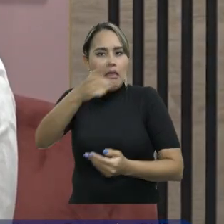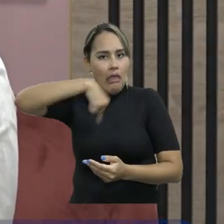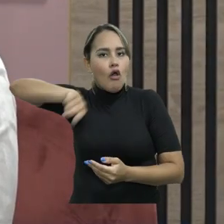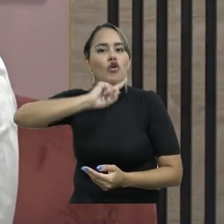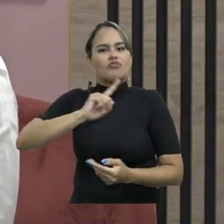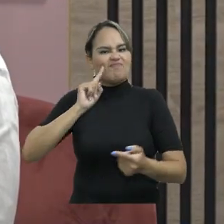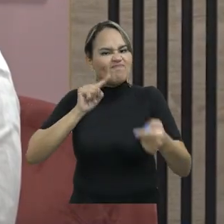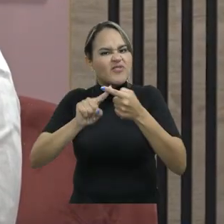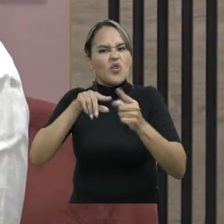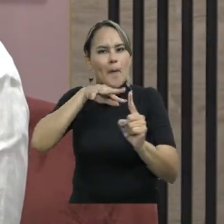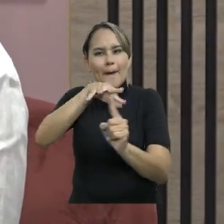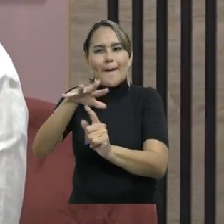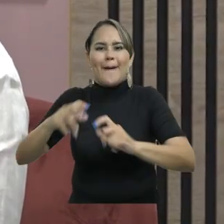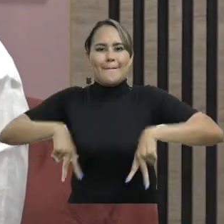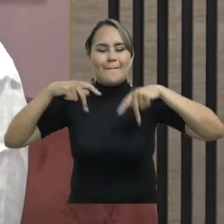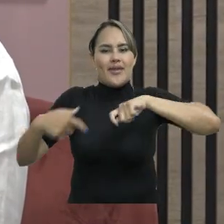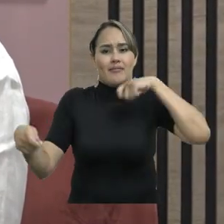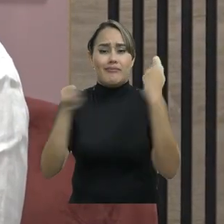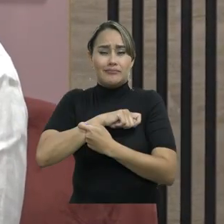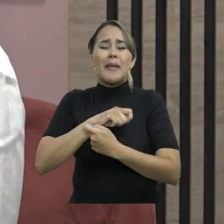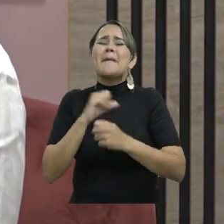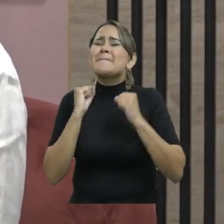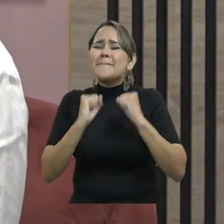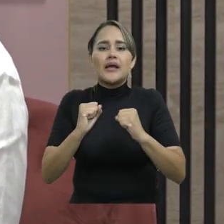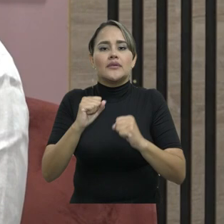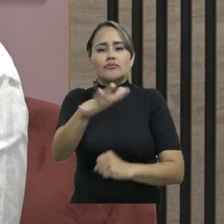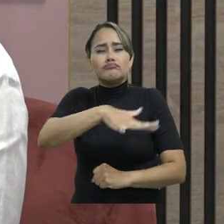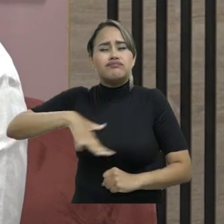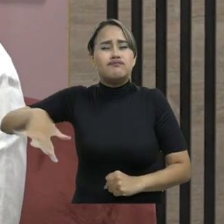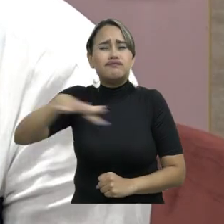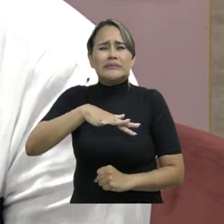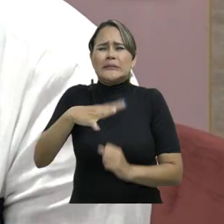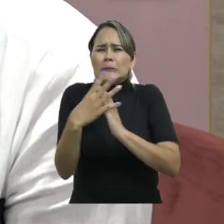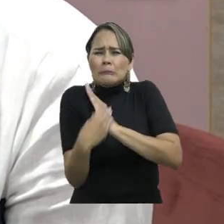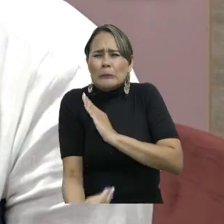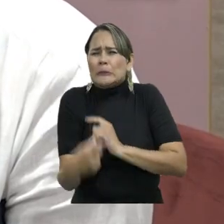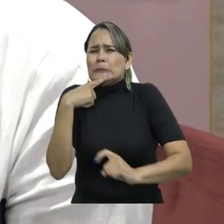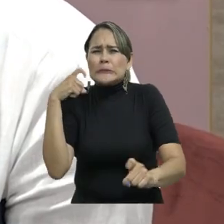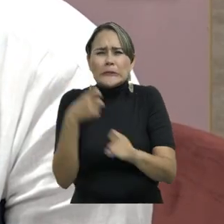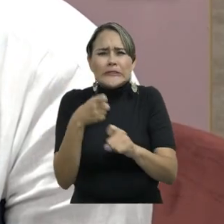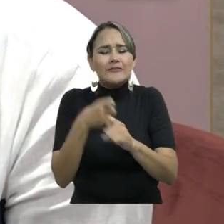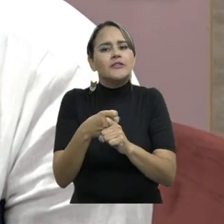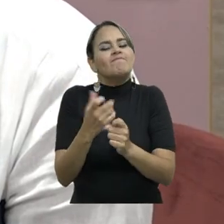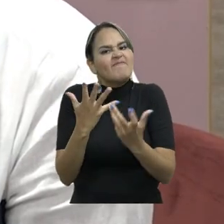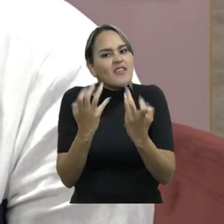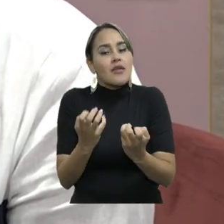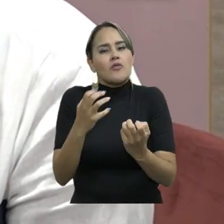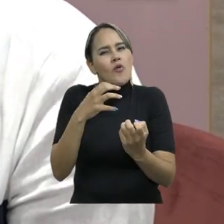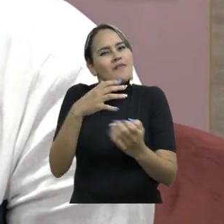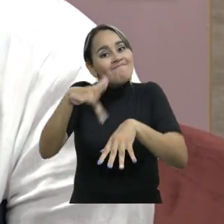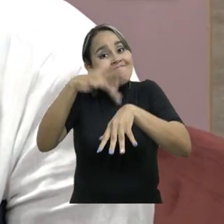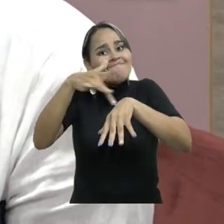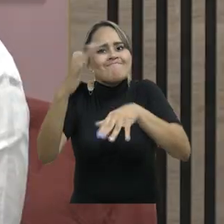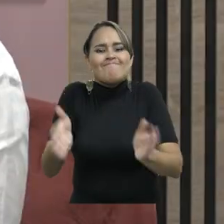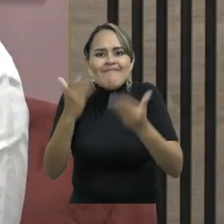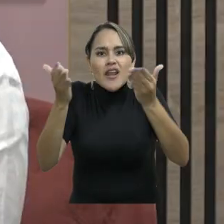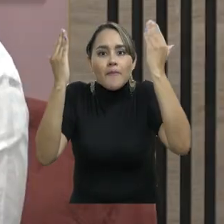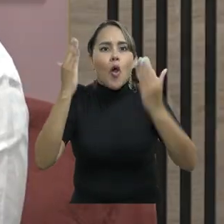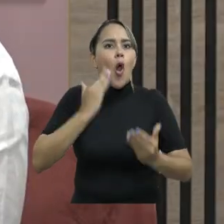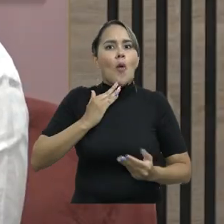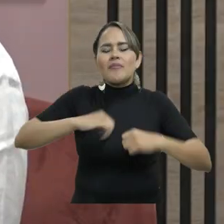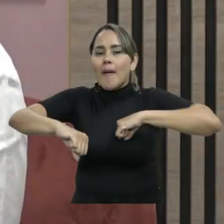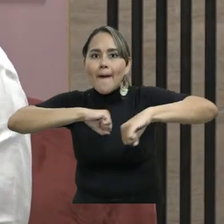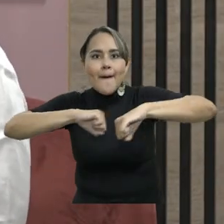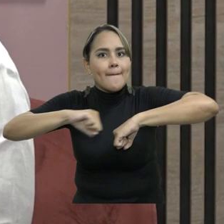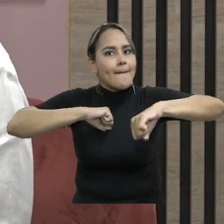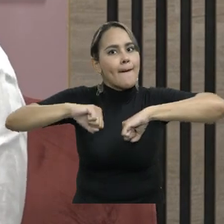haciendo, nosotros transformamos vida, sobre todo en estos territorios marginados y excluidos y es cambiarle la visión de la vida a los jóvenes, permitir que